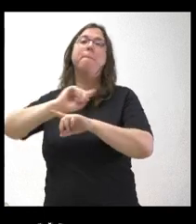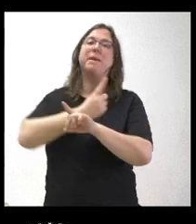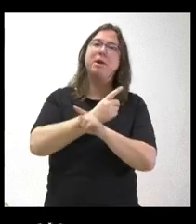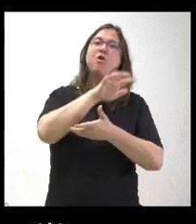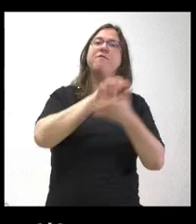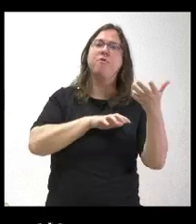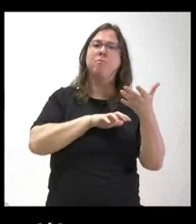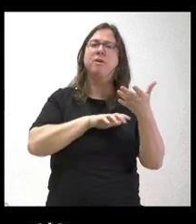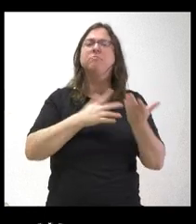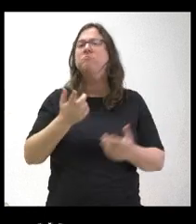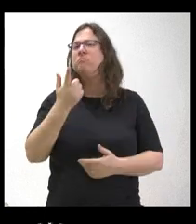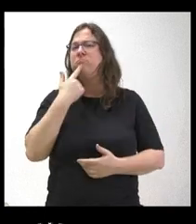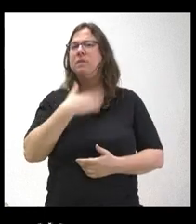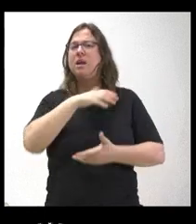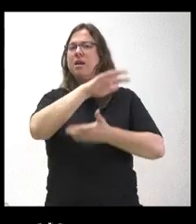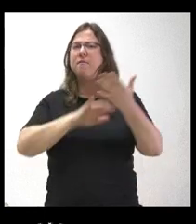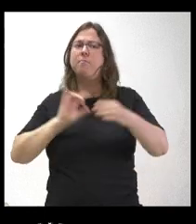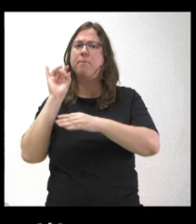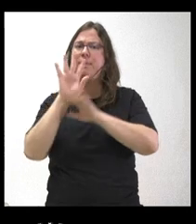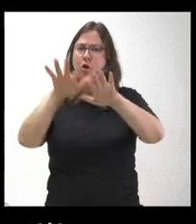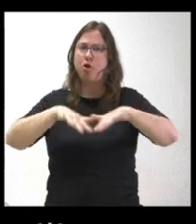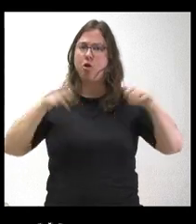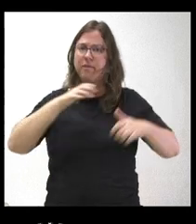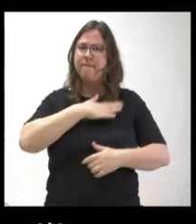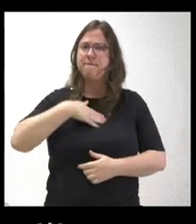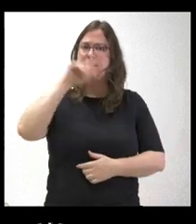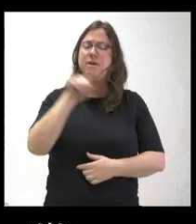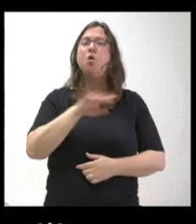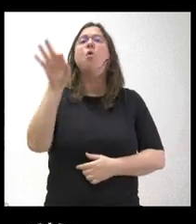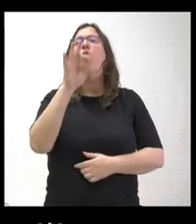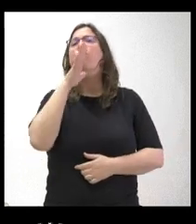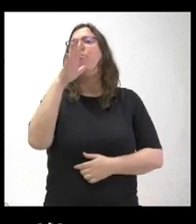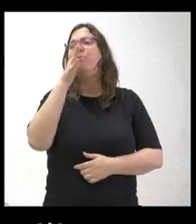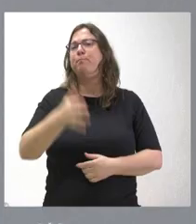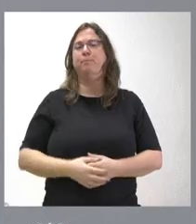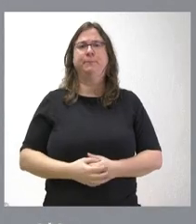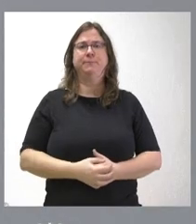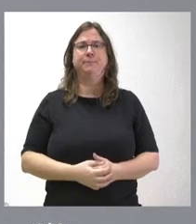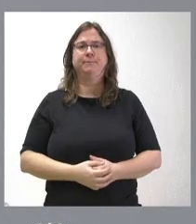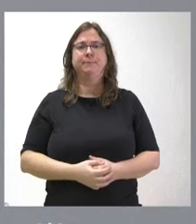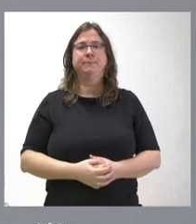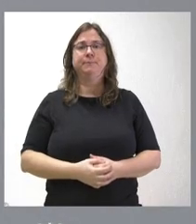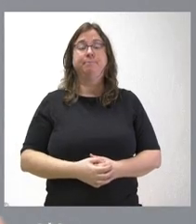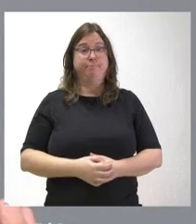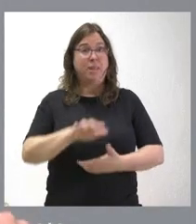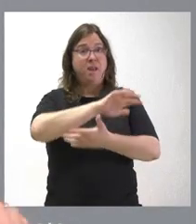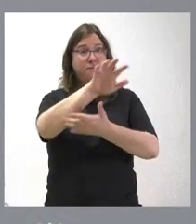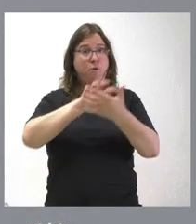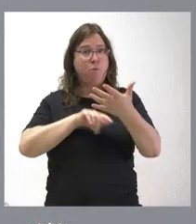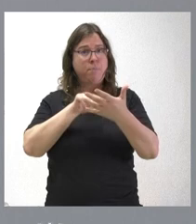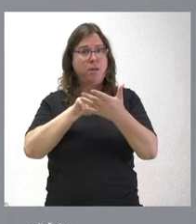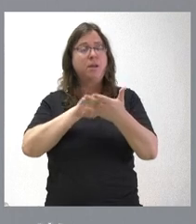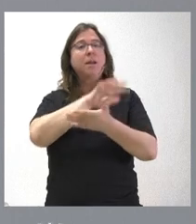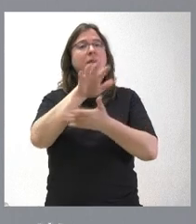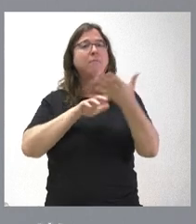decidido remitir este informe a las Cortes o, si no, ¿cuál es el motivo? Bien, el informe que se